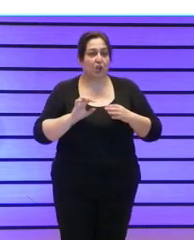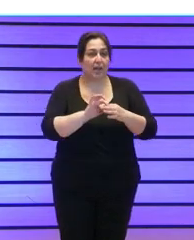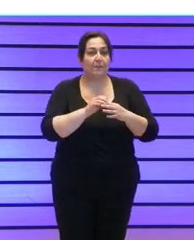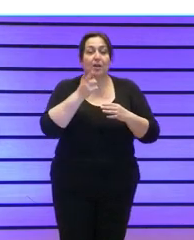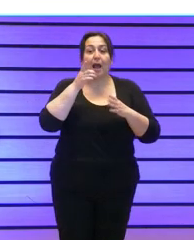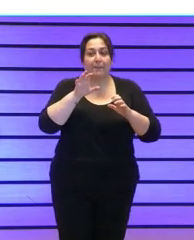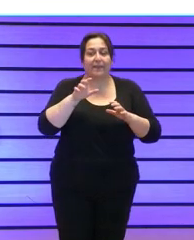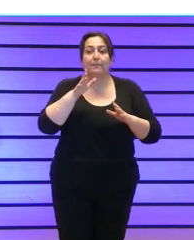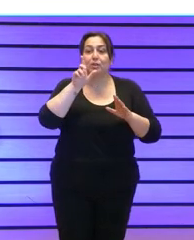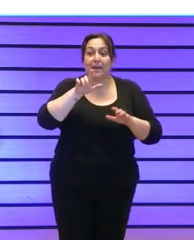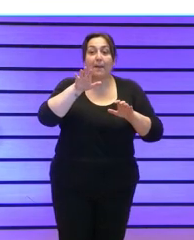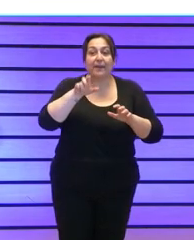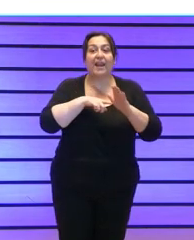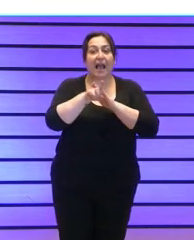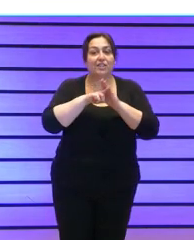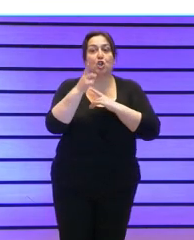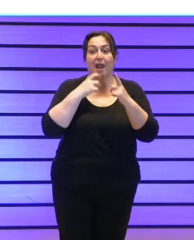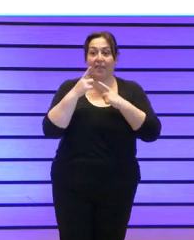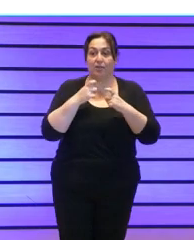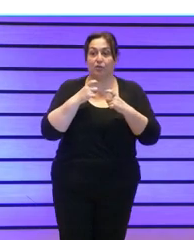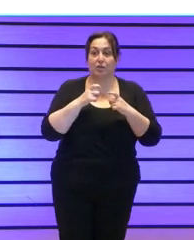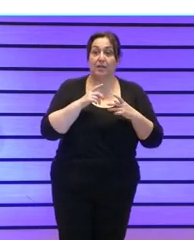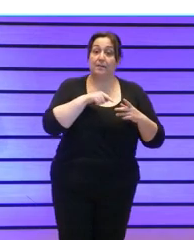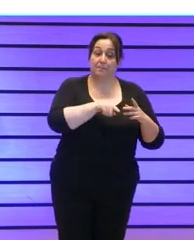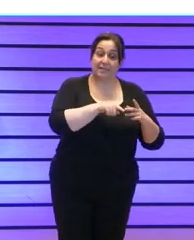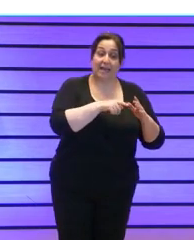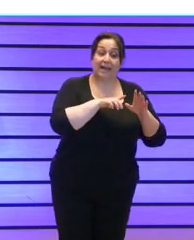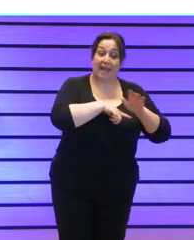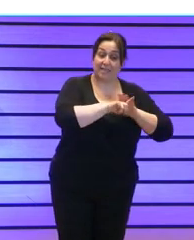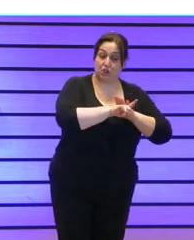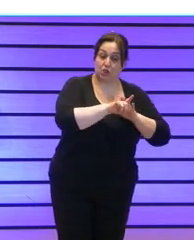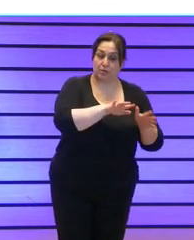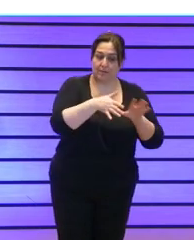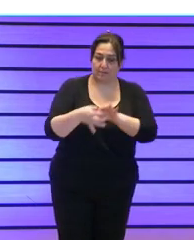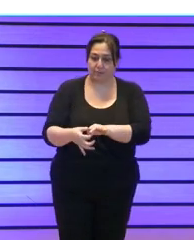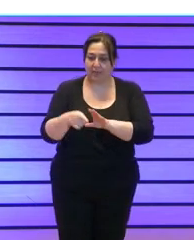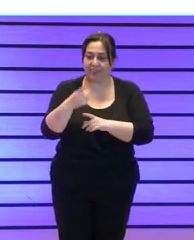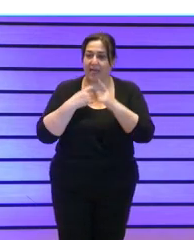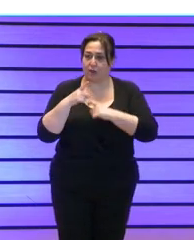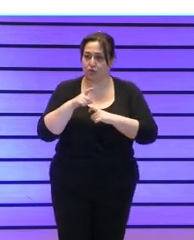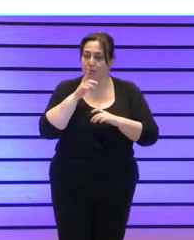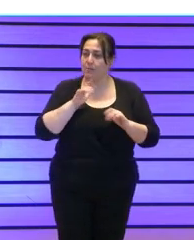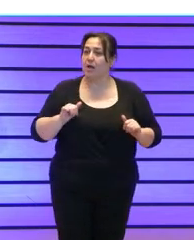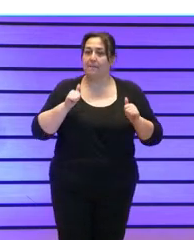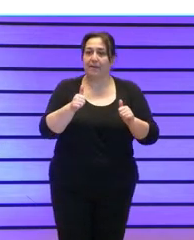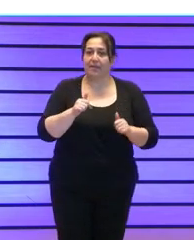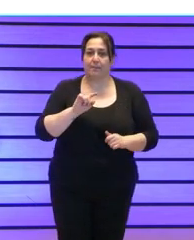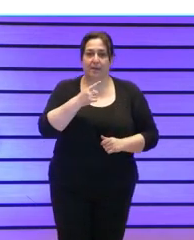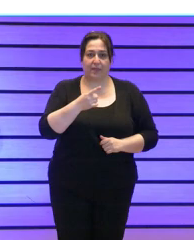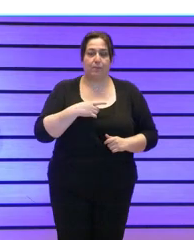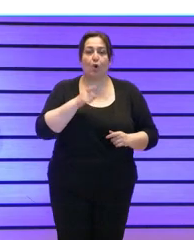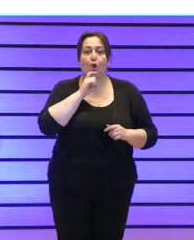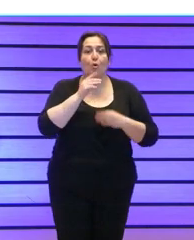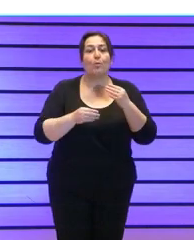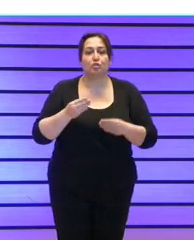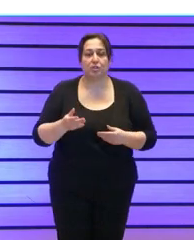a gestionar el dato y basar la gestión en ese tratamiento del dato. Pero vamos a empezar por el principio. ¿Cómo lo hemos